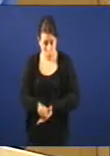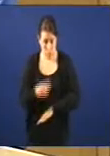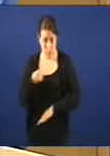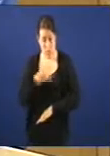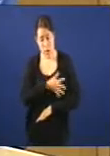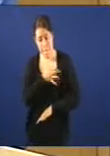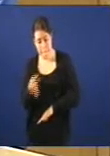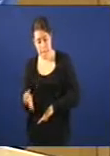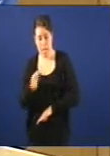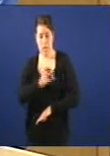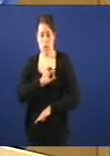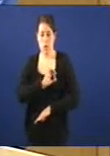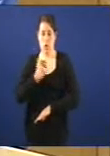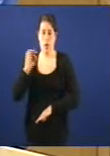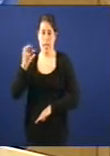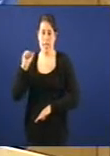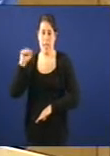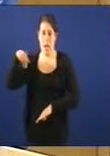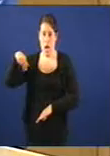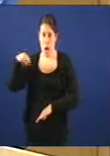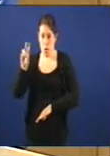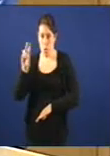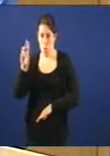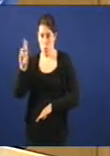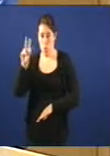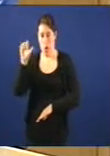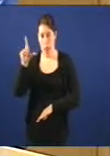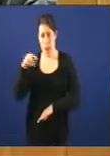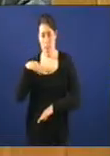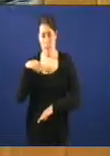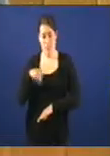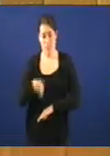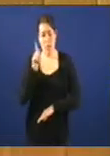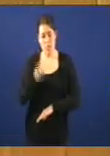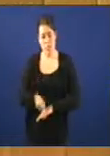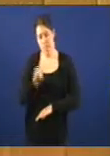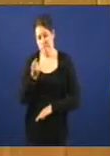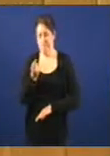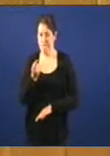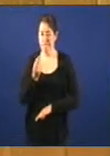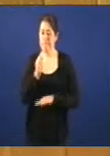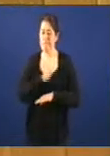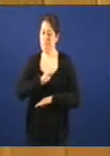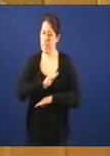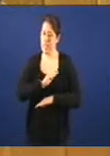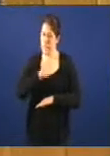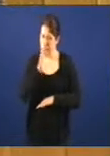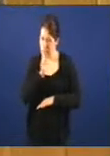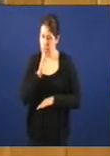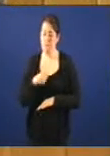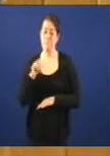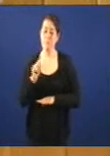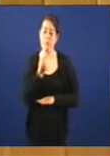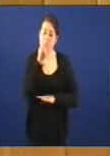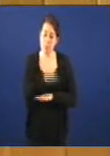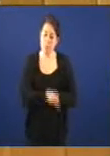señor Samuel Juárez, neste sentido que tamén foi bastante lamentable. En primeiro lugar, o primero que llevo a xixir é que obriga a